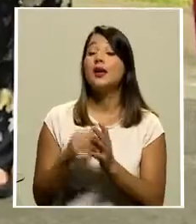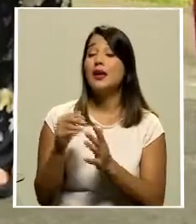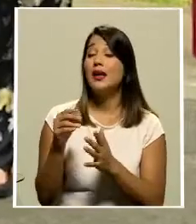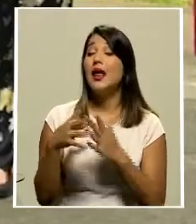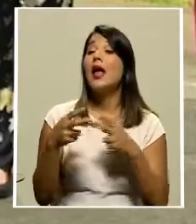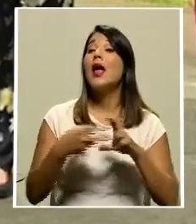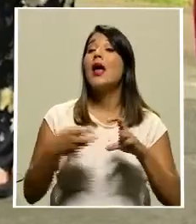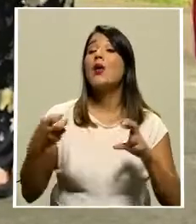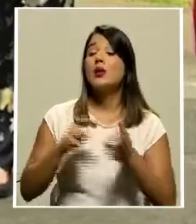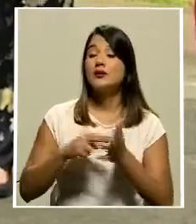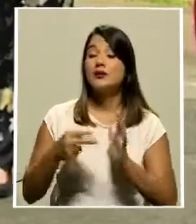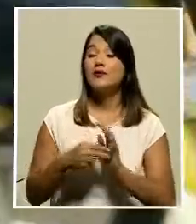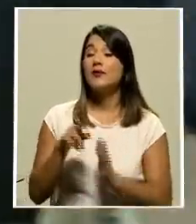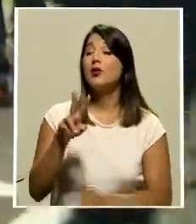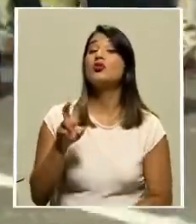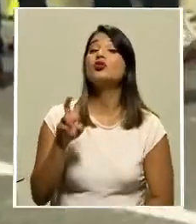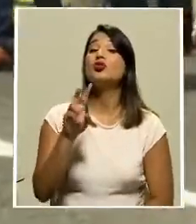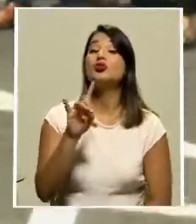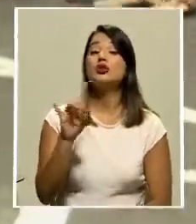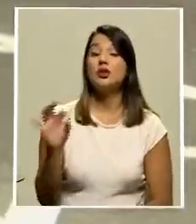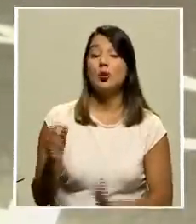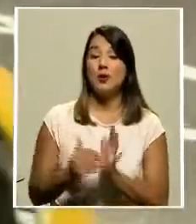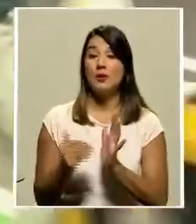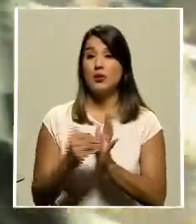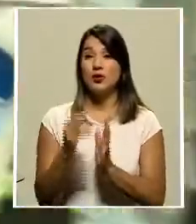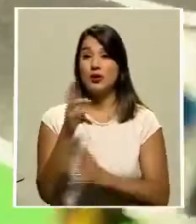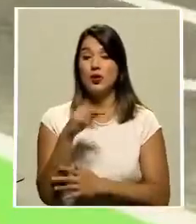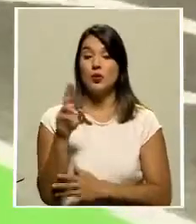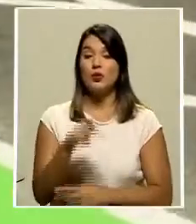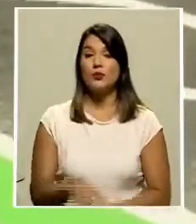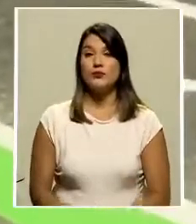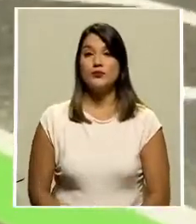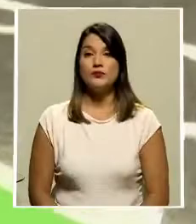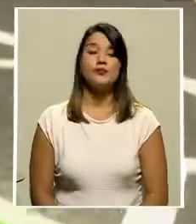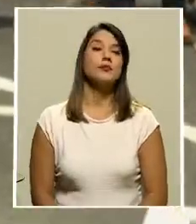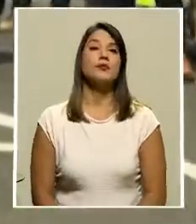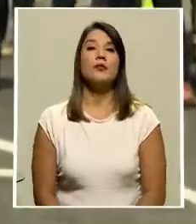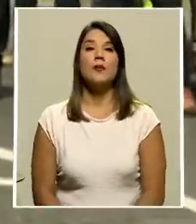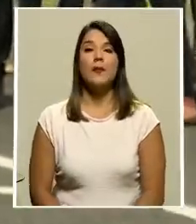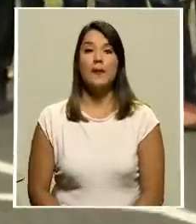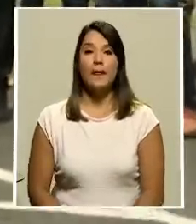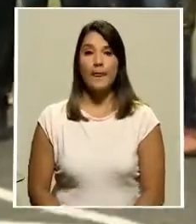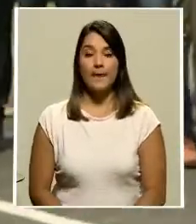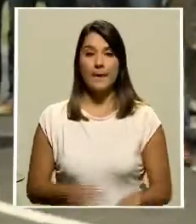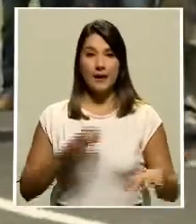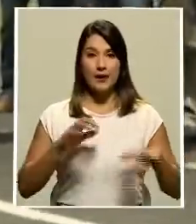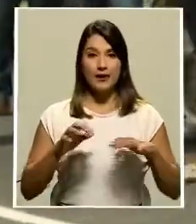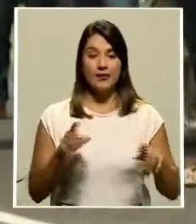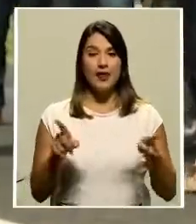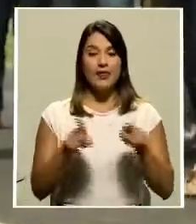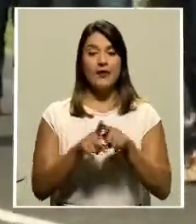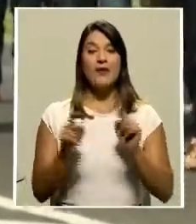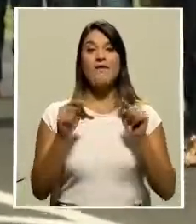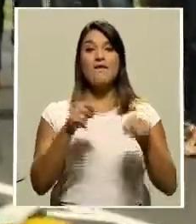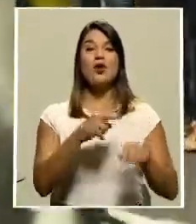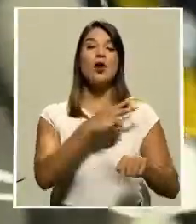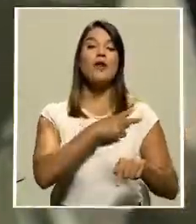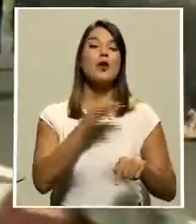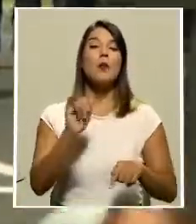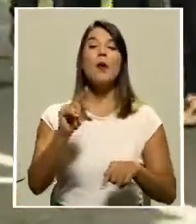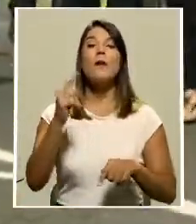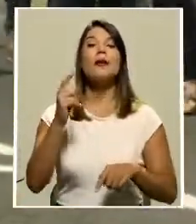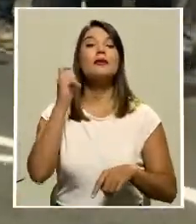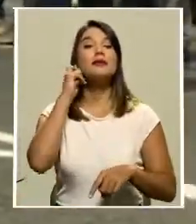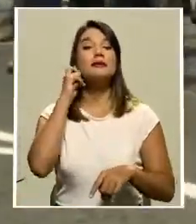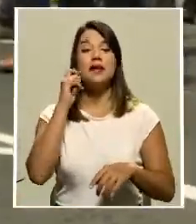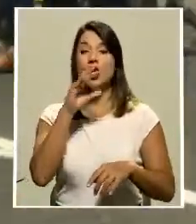decir unos 289 millones de colones al evento también asistieron jerarcas como la primera dama